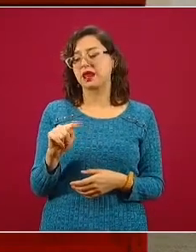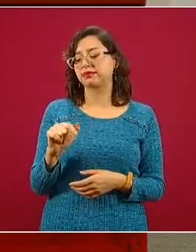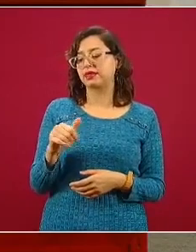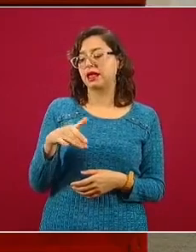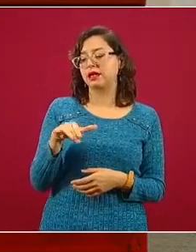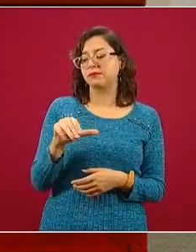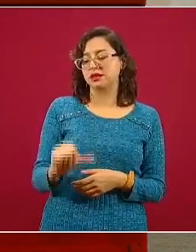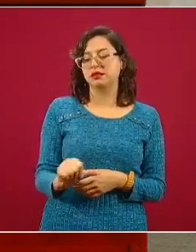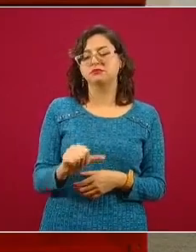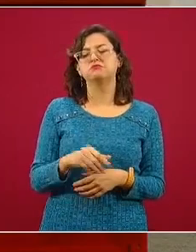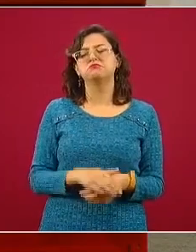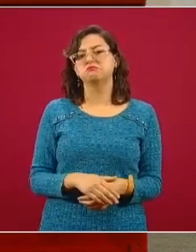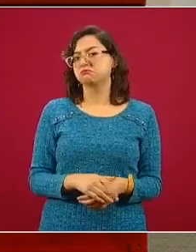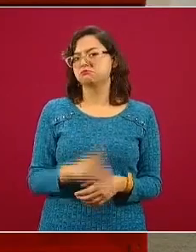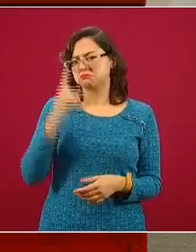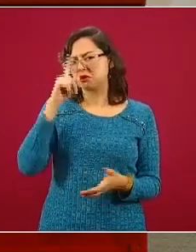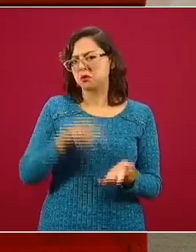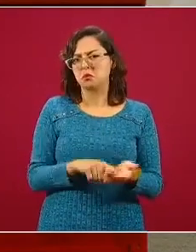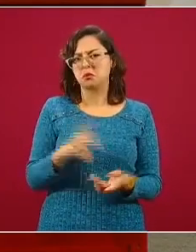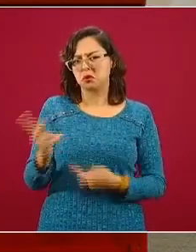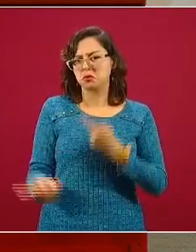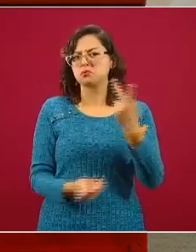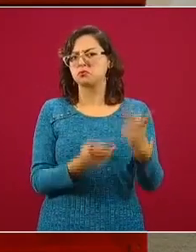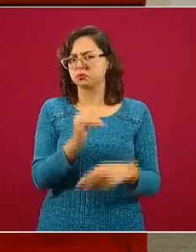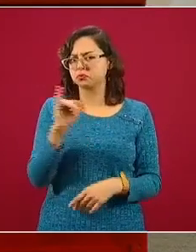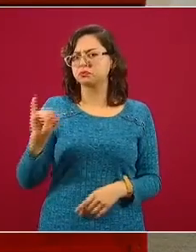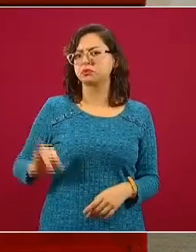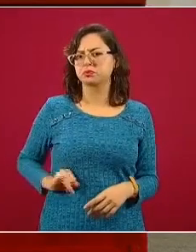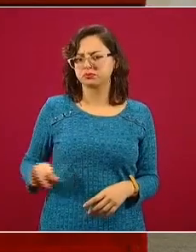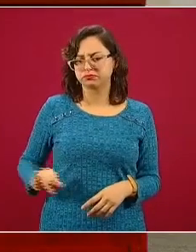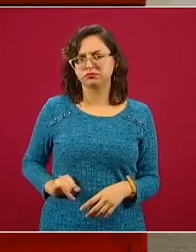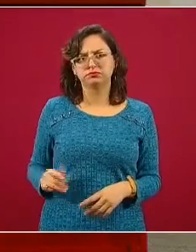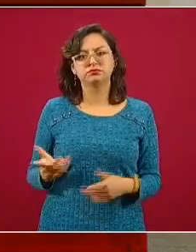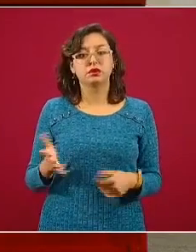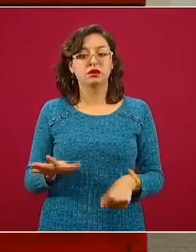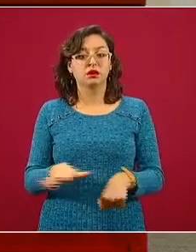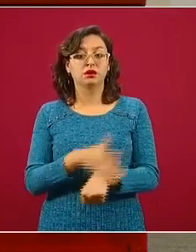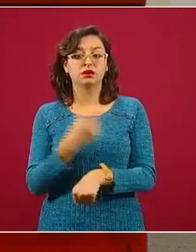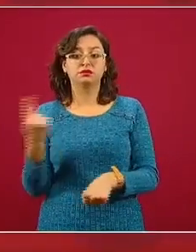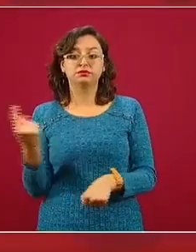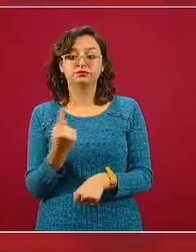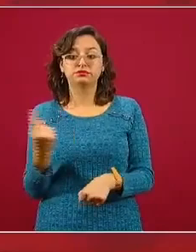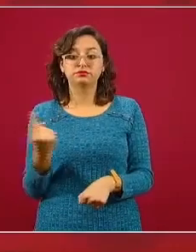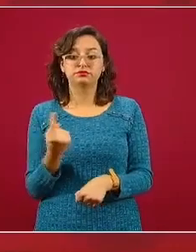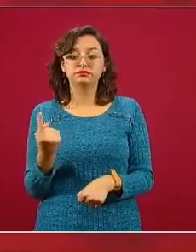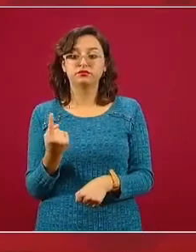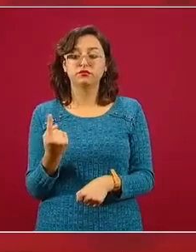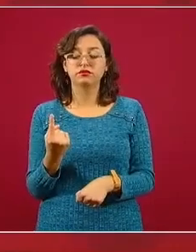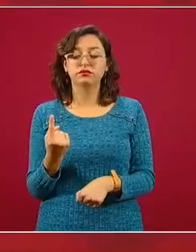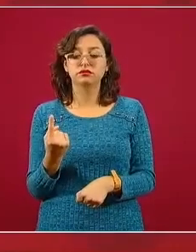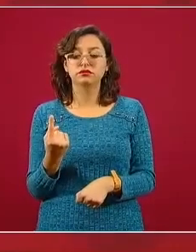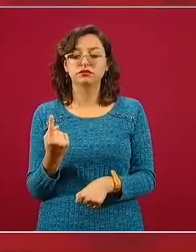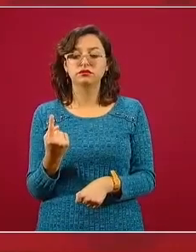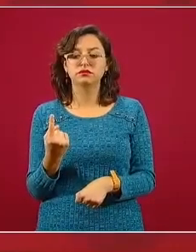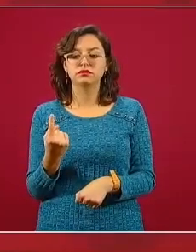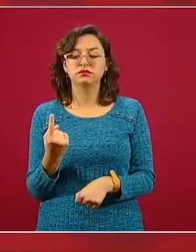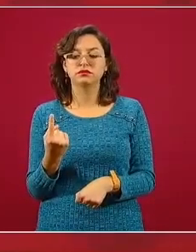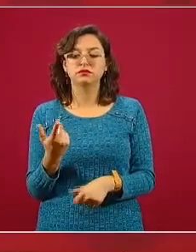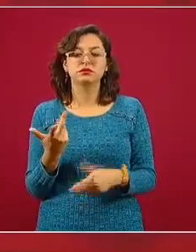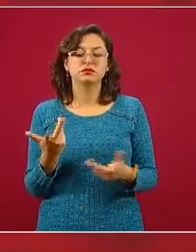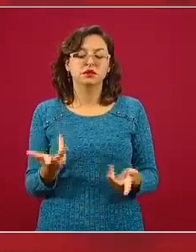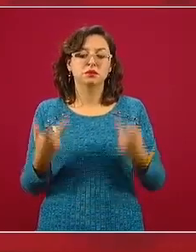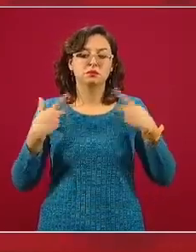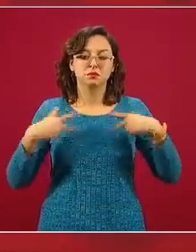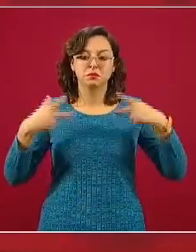también me parece que es de interés de todas y todos, porque quien ha usado hospitales para otros asuntos de